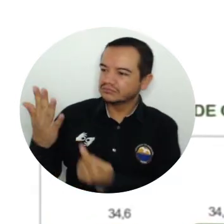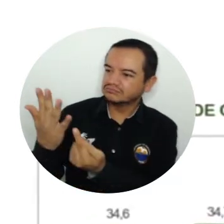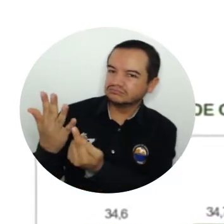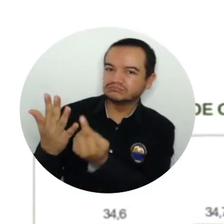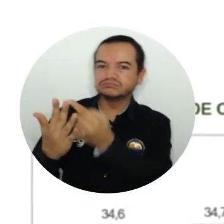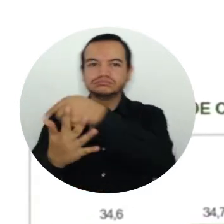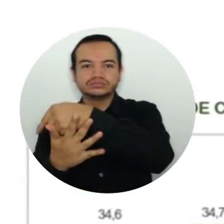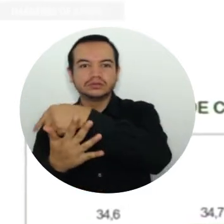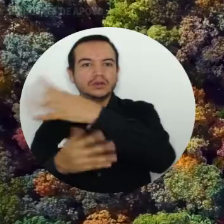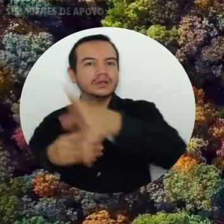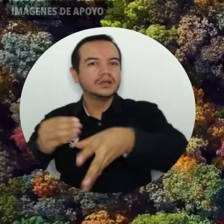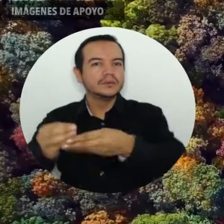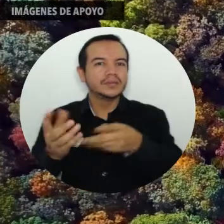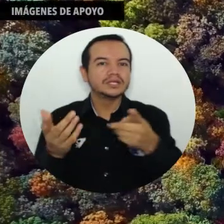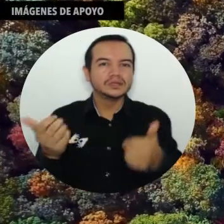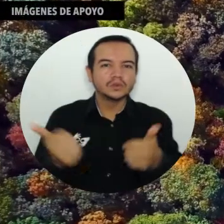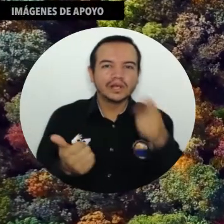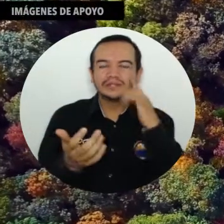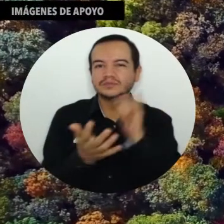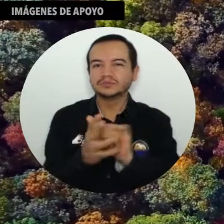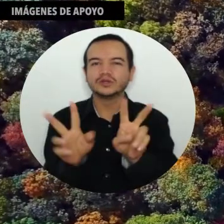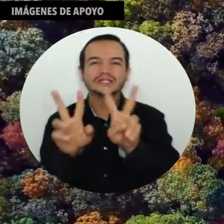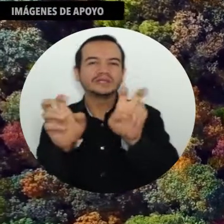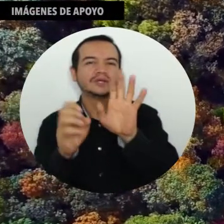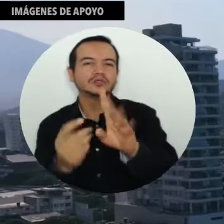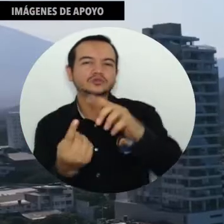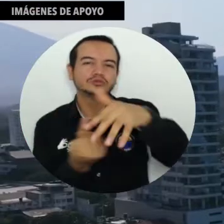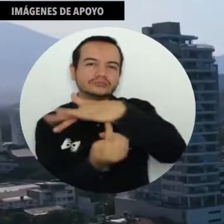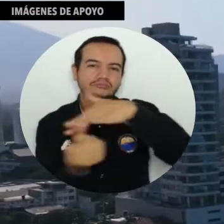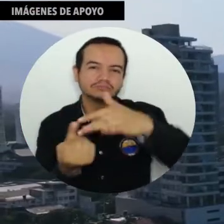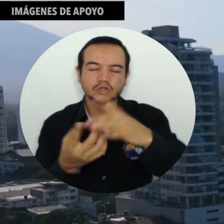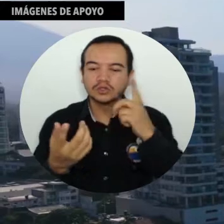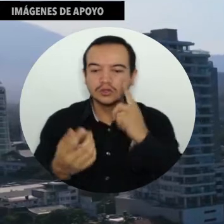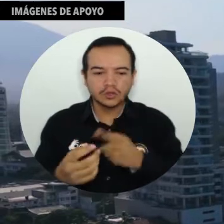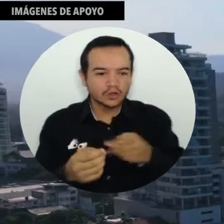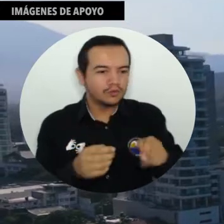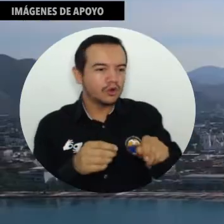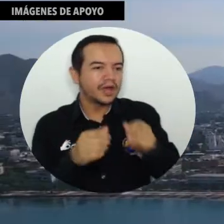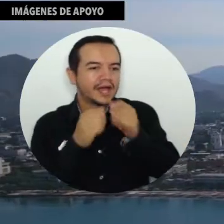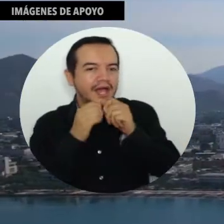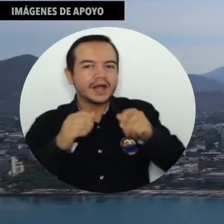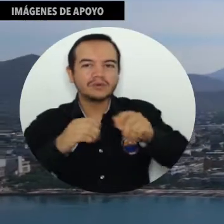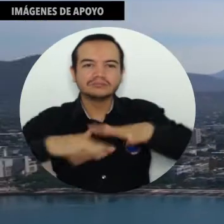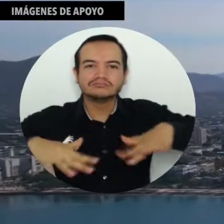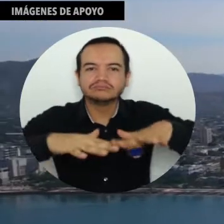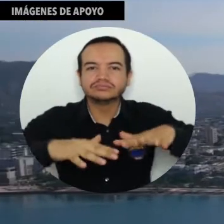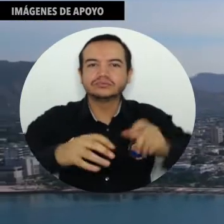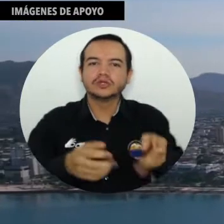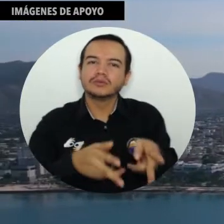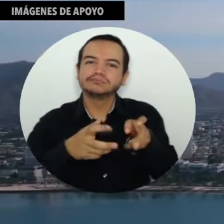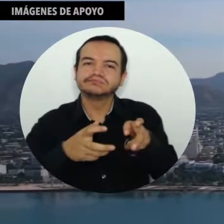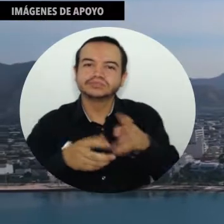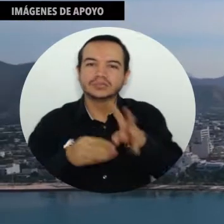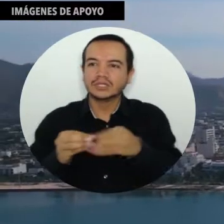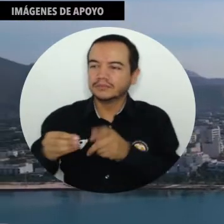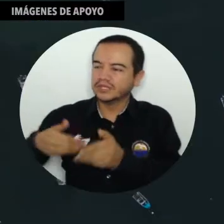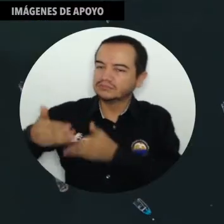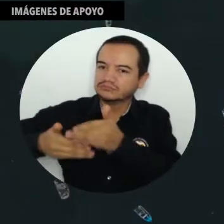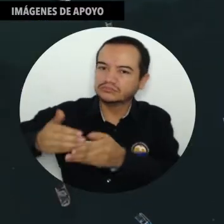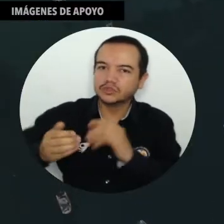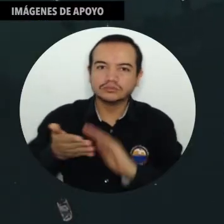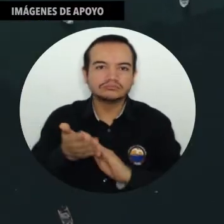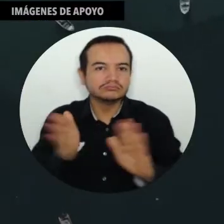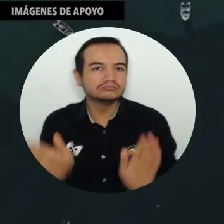interdisciplinaria y contempla líneas de contexto ambiental como aprovechamiento y manejo de recursos naturales, control de la contaminación, procesos de